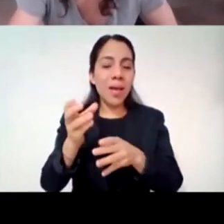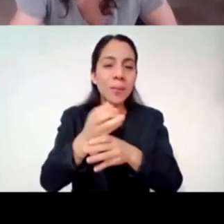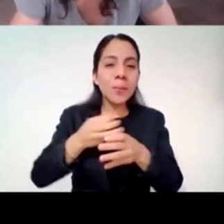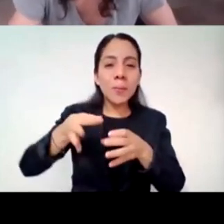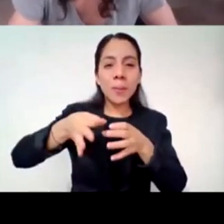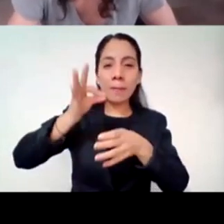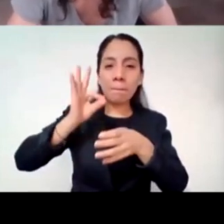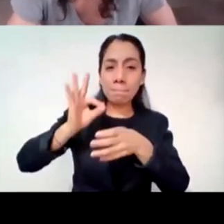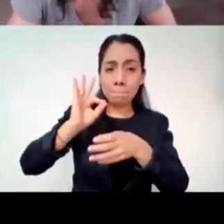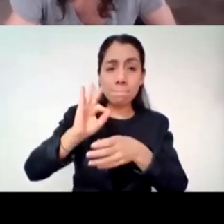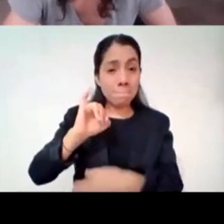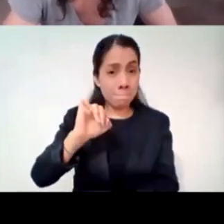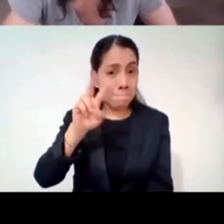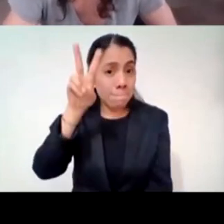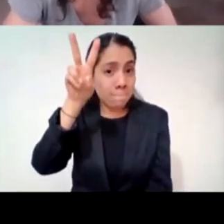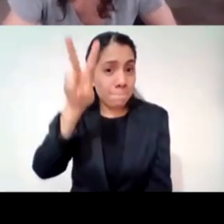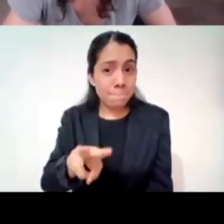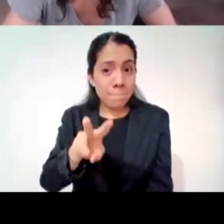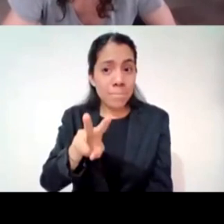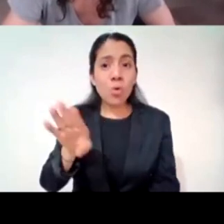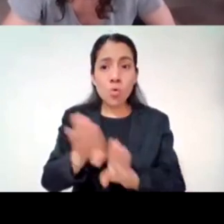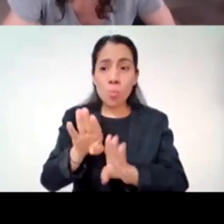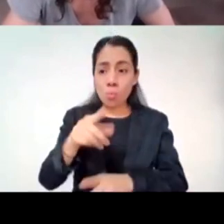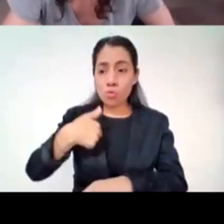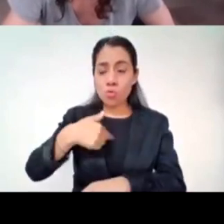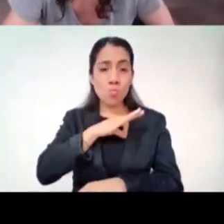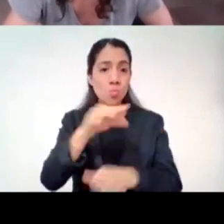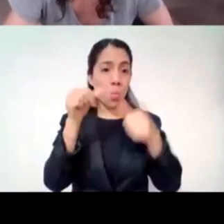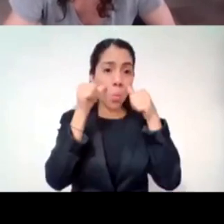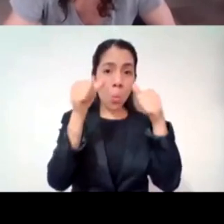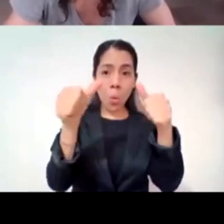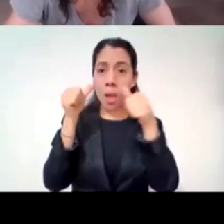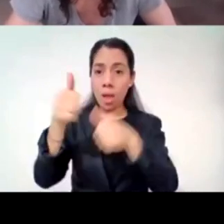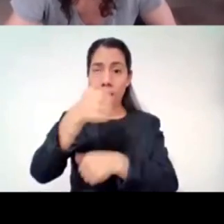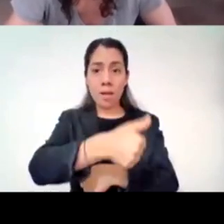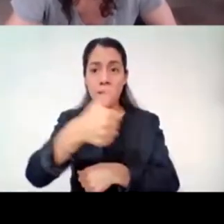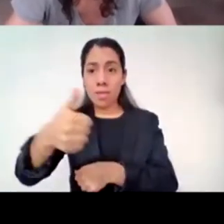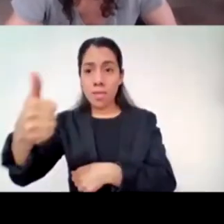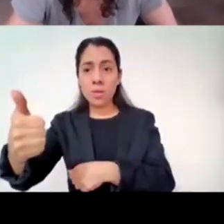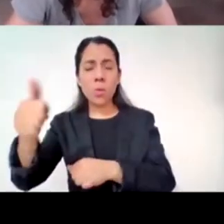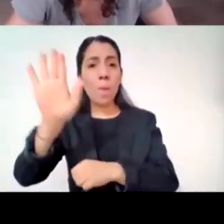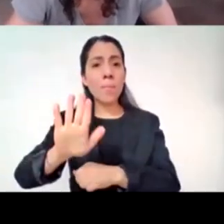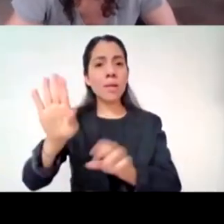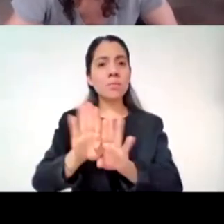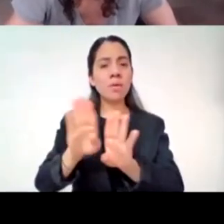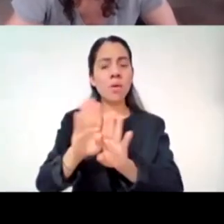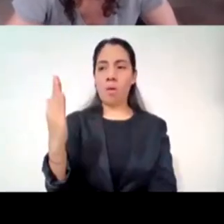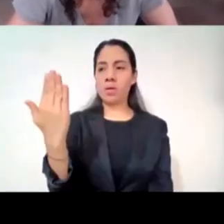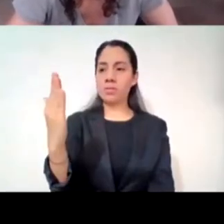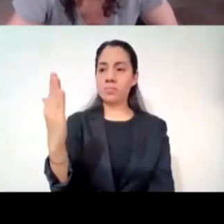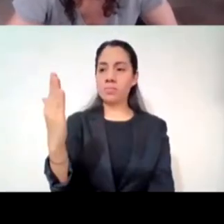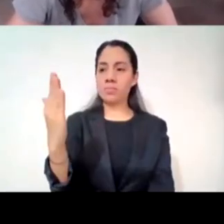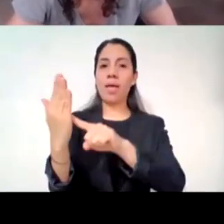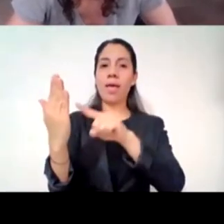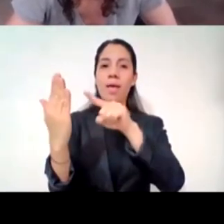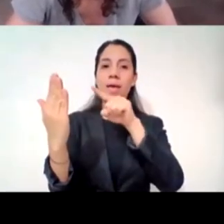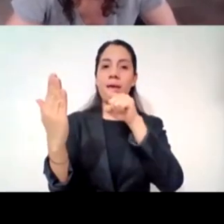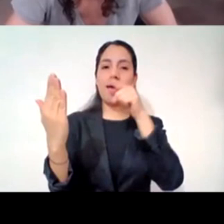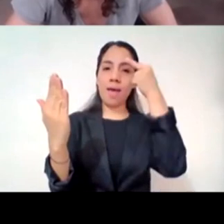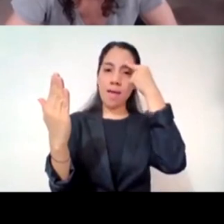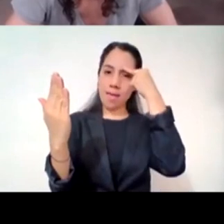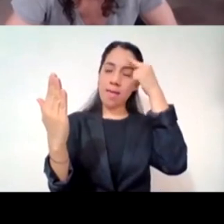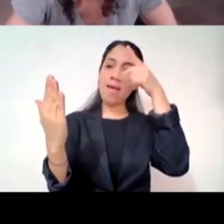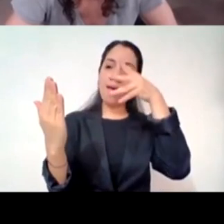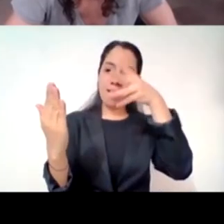la otra también me permite ser un espejo y que la otra sea un espejo a partir de algunas cosas y yo si algo